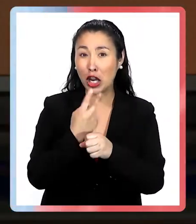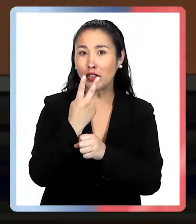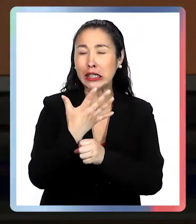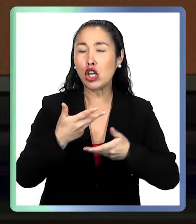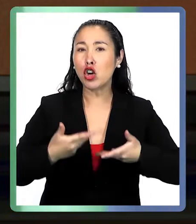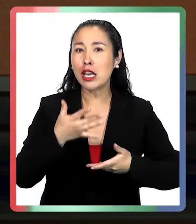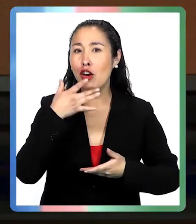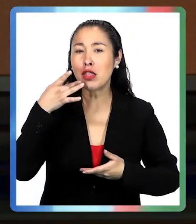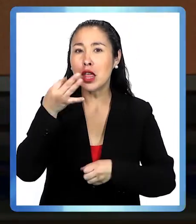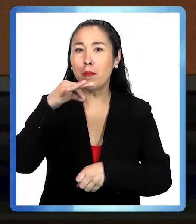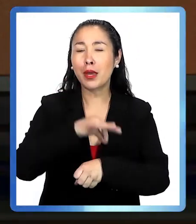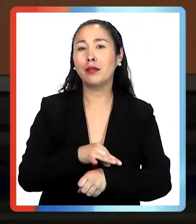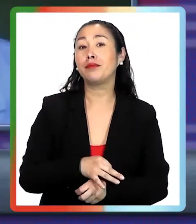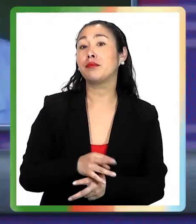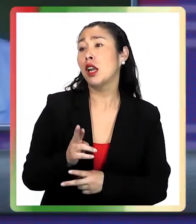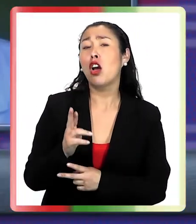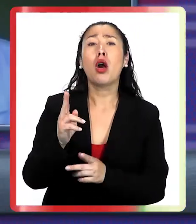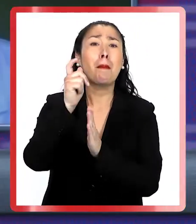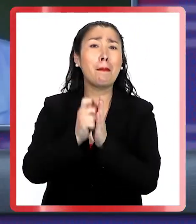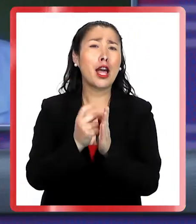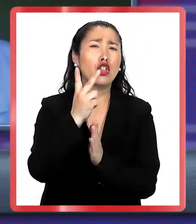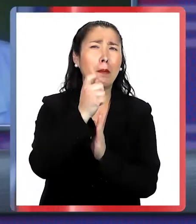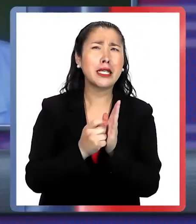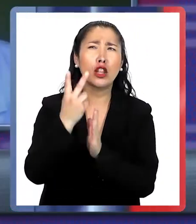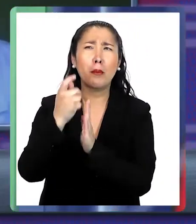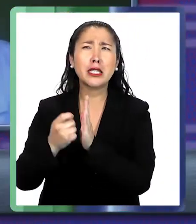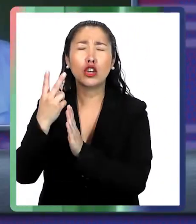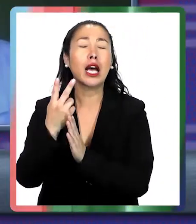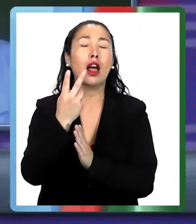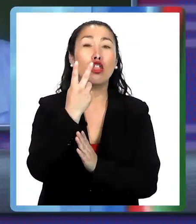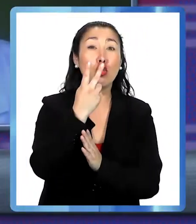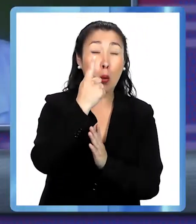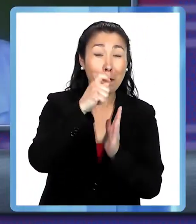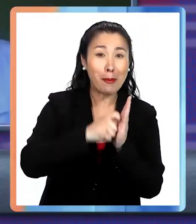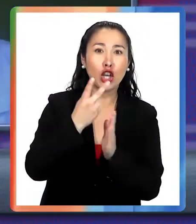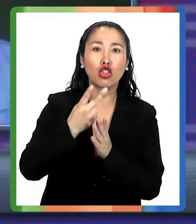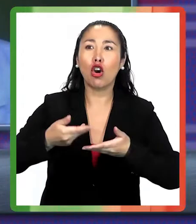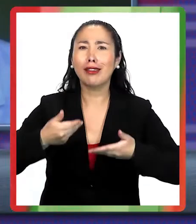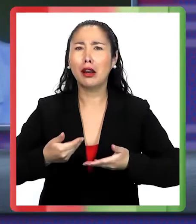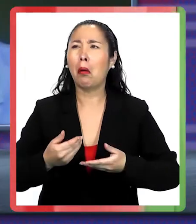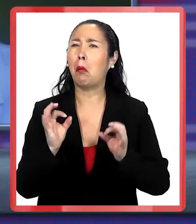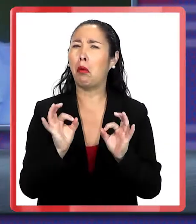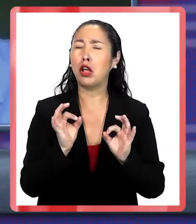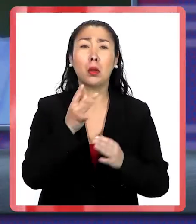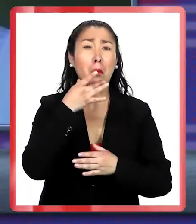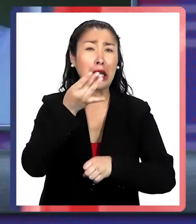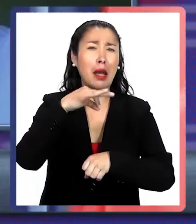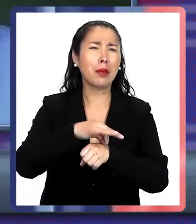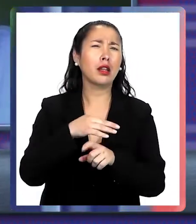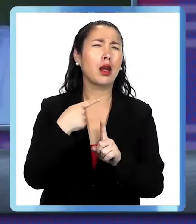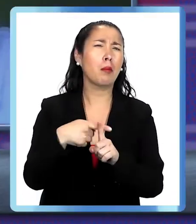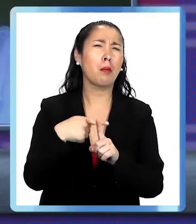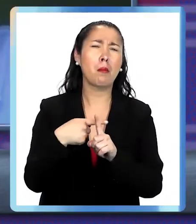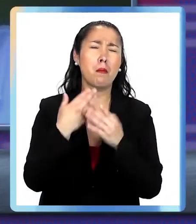Así que, y más también. Ah, qué maravilloso. Dos kilos al mes, te calculo, Raúl. Fantástico. La miel tiene un montón de propiedades buenas. Lo otro